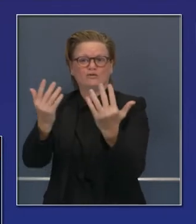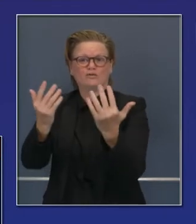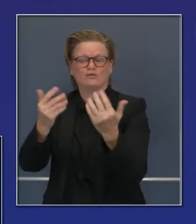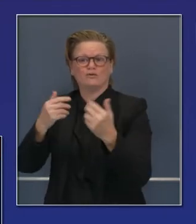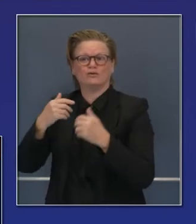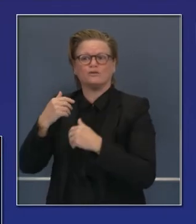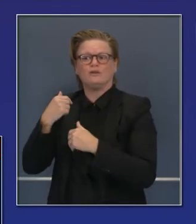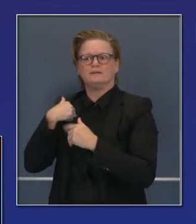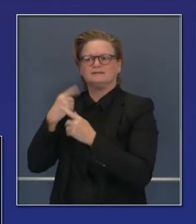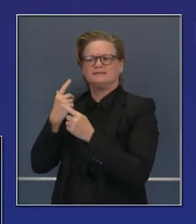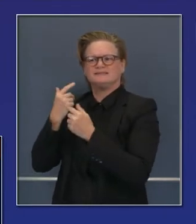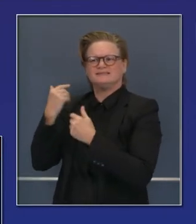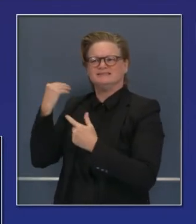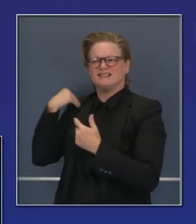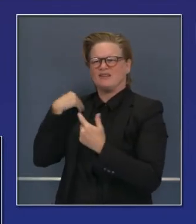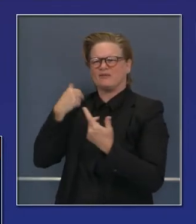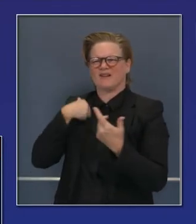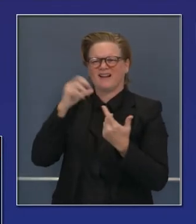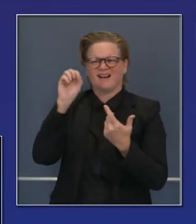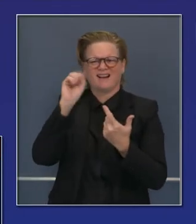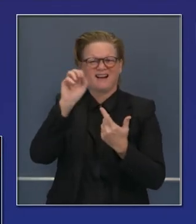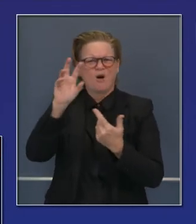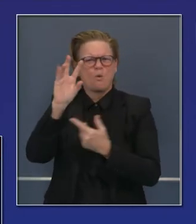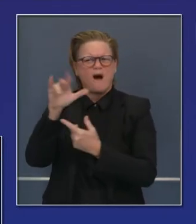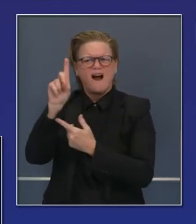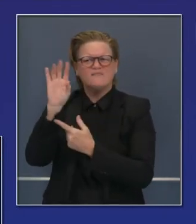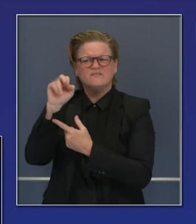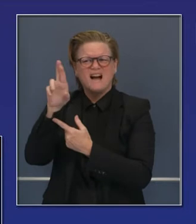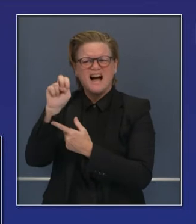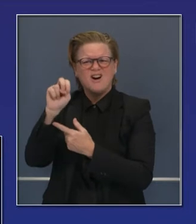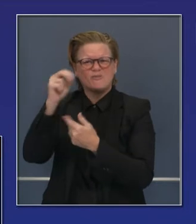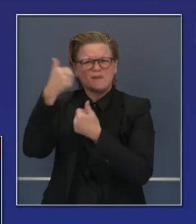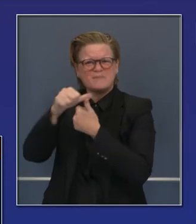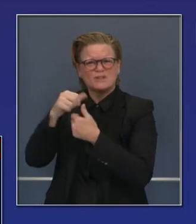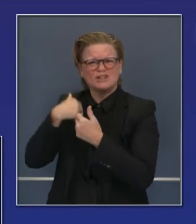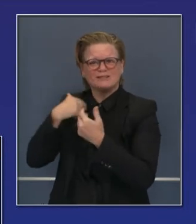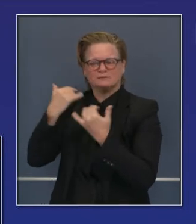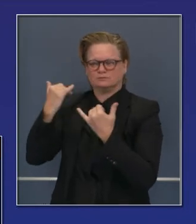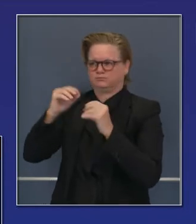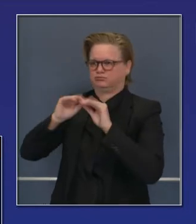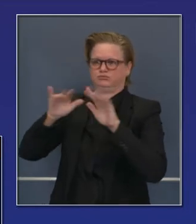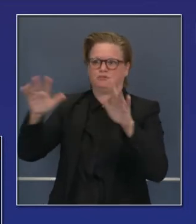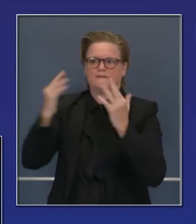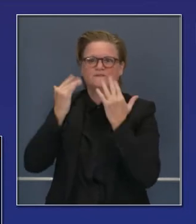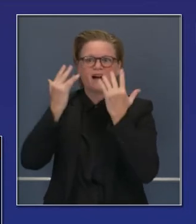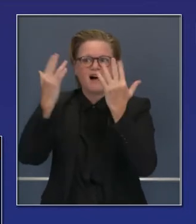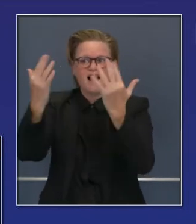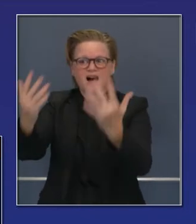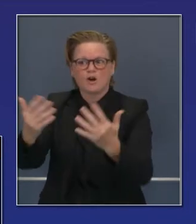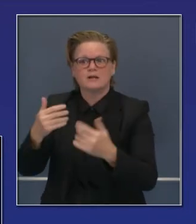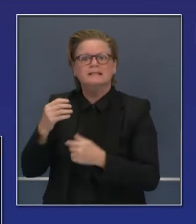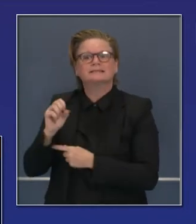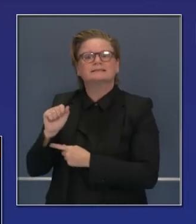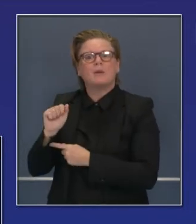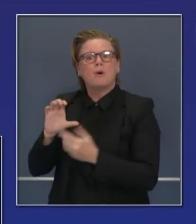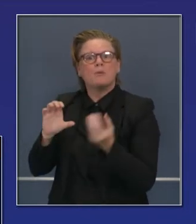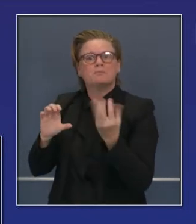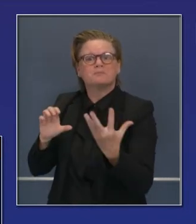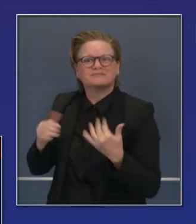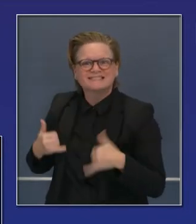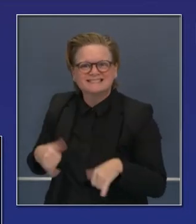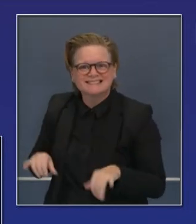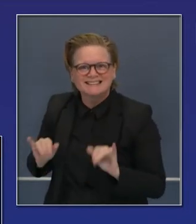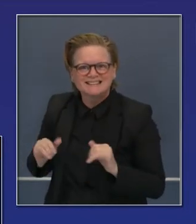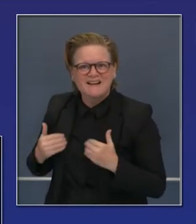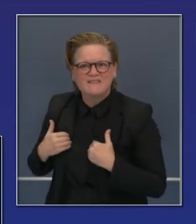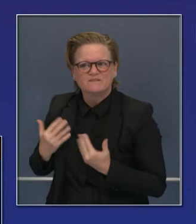pasado hemos hablado de temporadas de los incendios y en diciembre todavía tenemos incendios